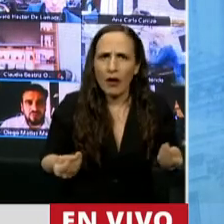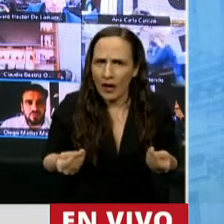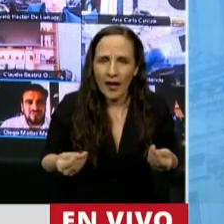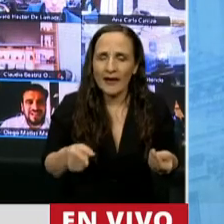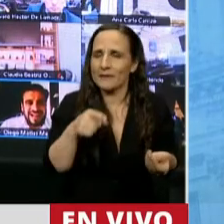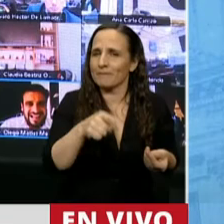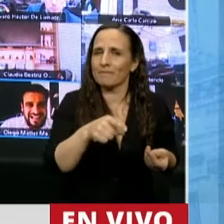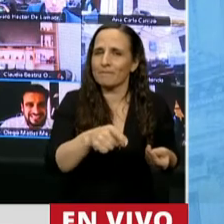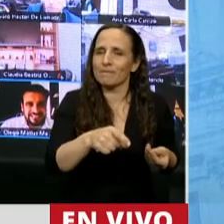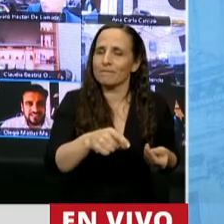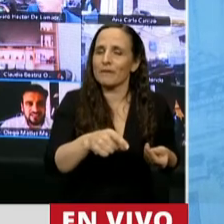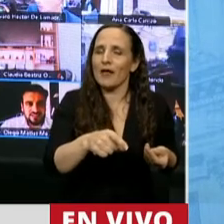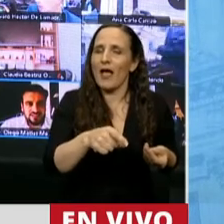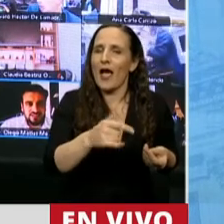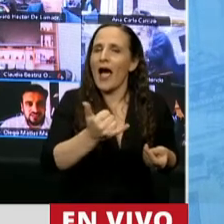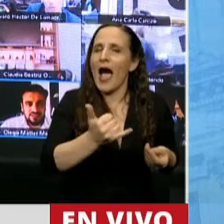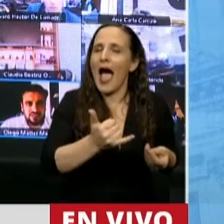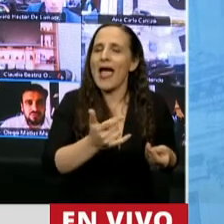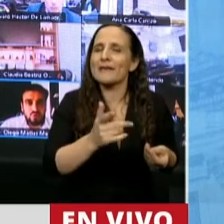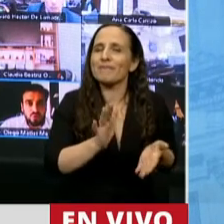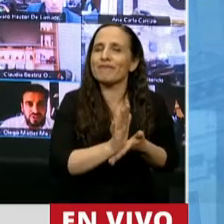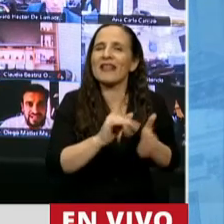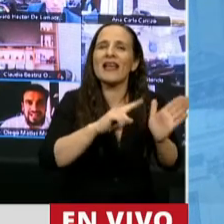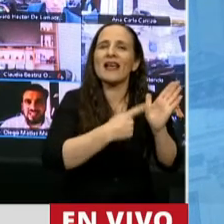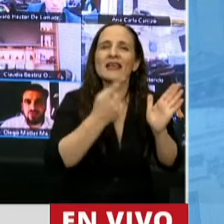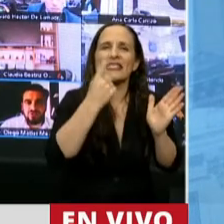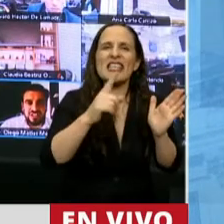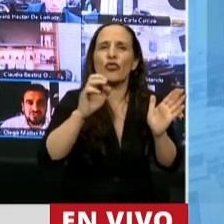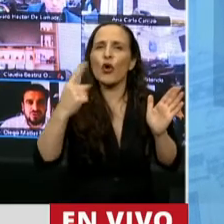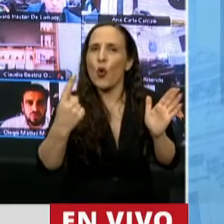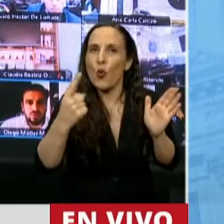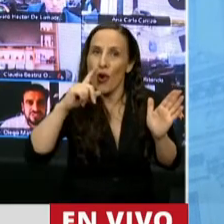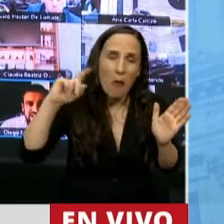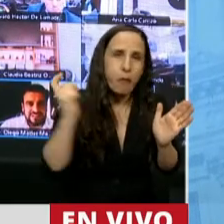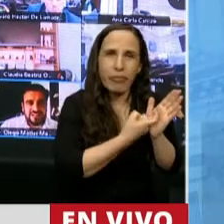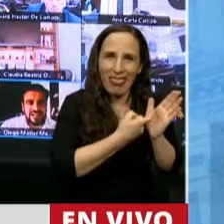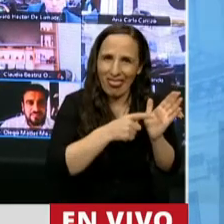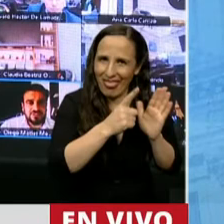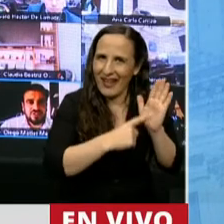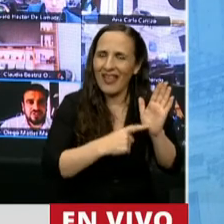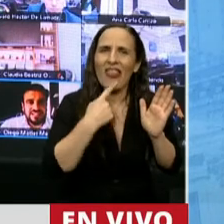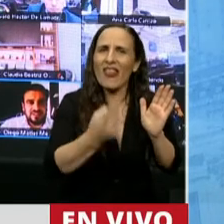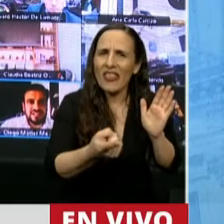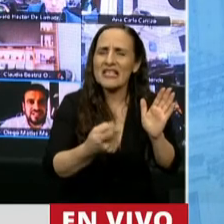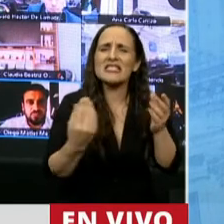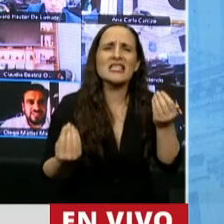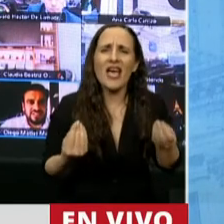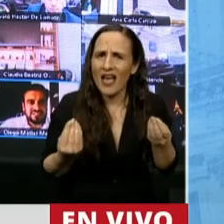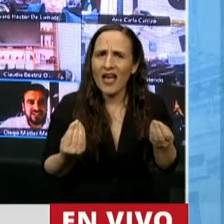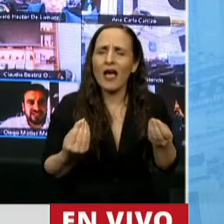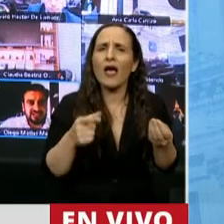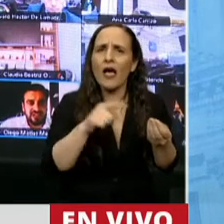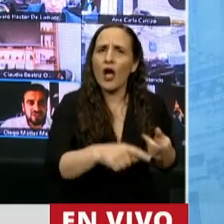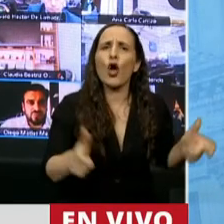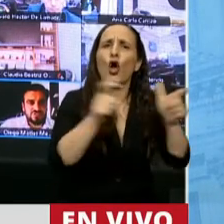flagrante y burda el artículo 101-3 del reglamento que establece las competencias de